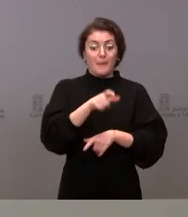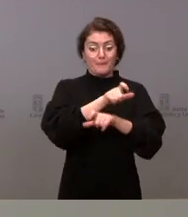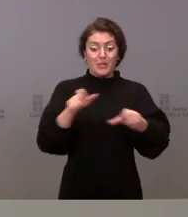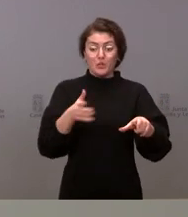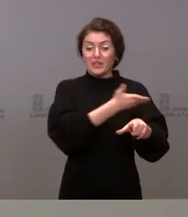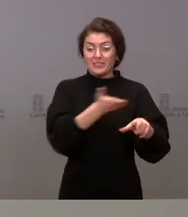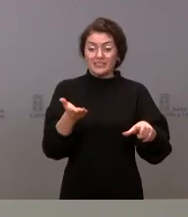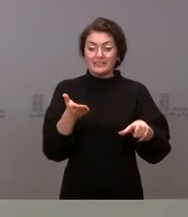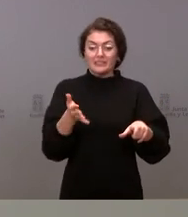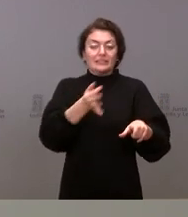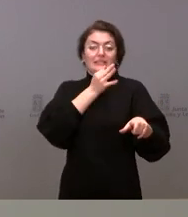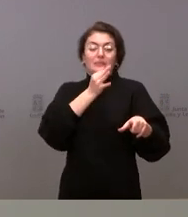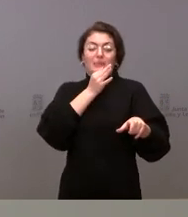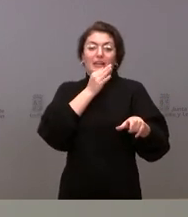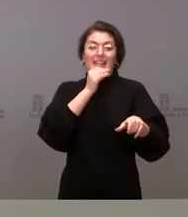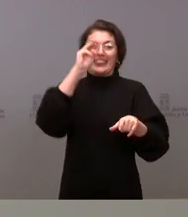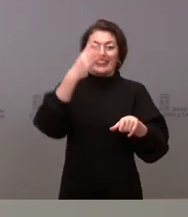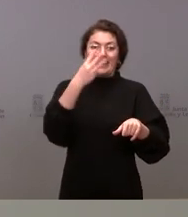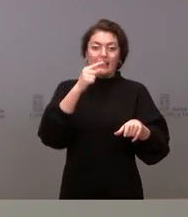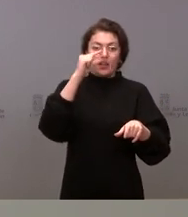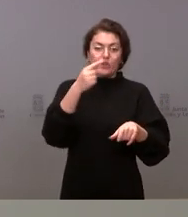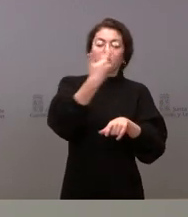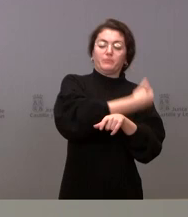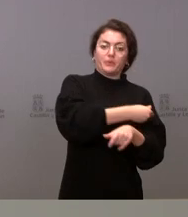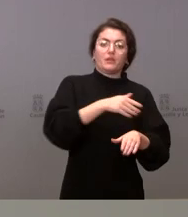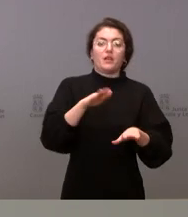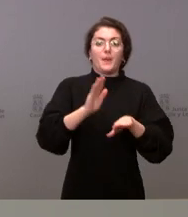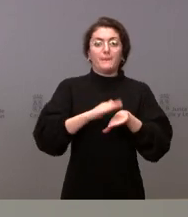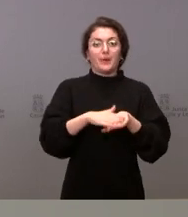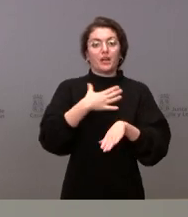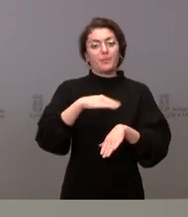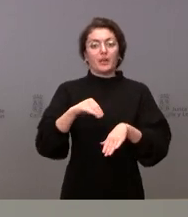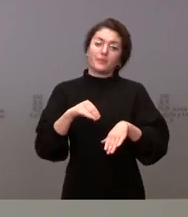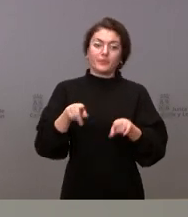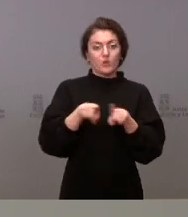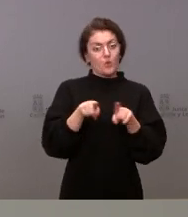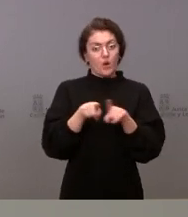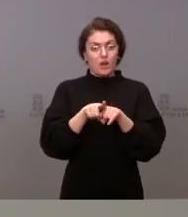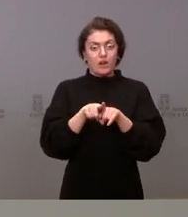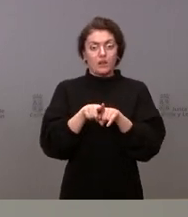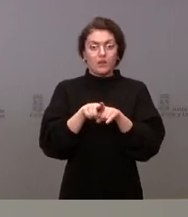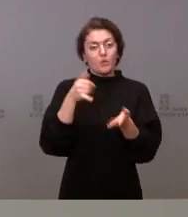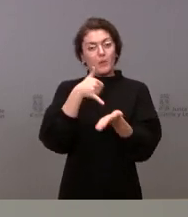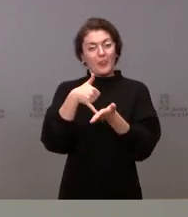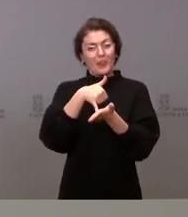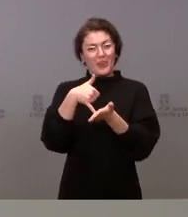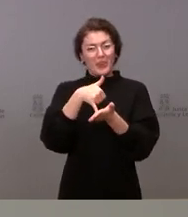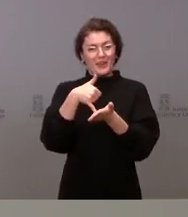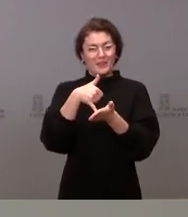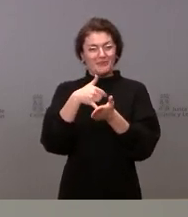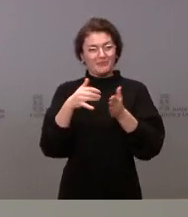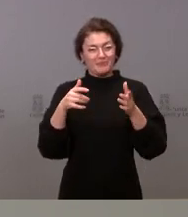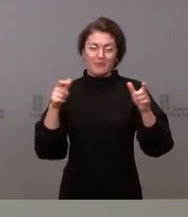de la tercera dosis para poder, de alguna manera, disminuir su fragilidad ante la